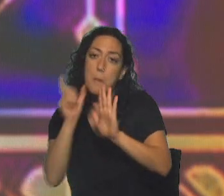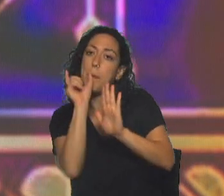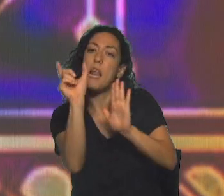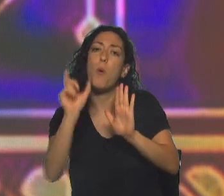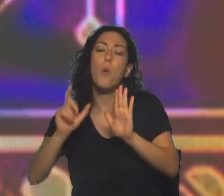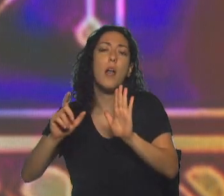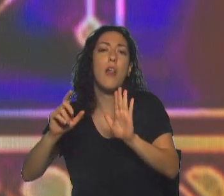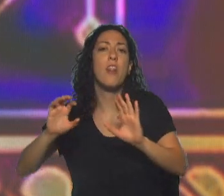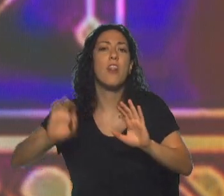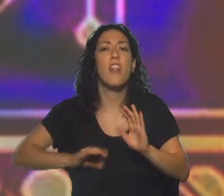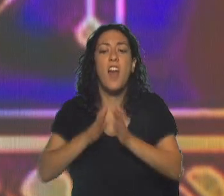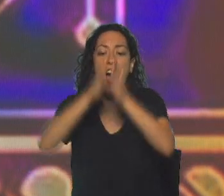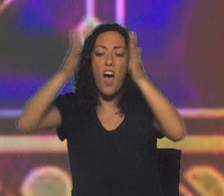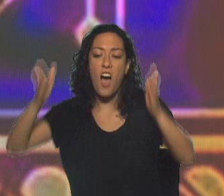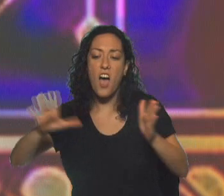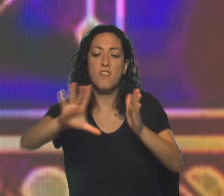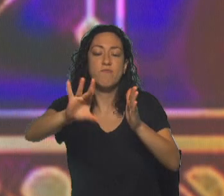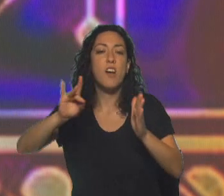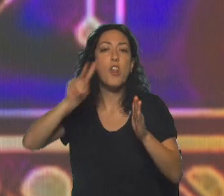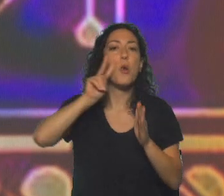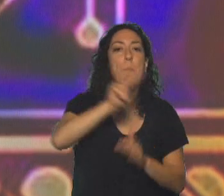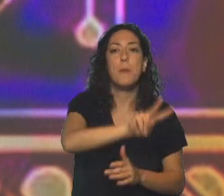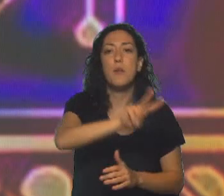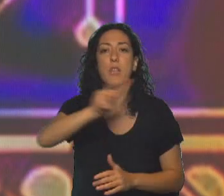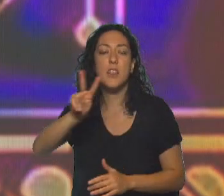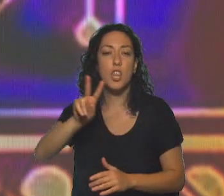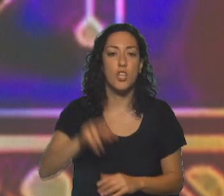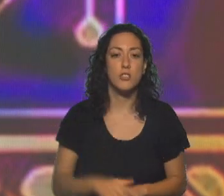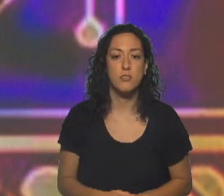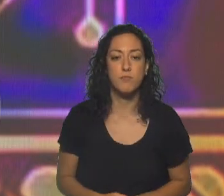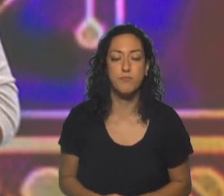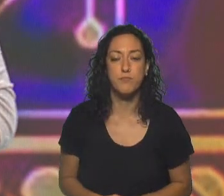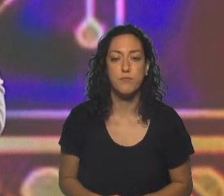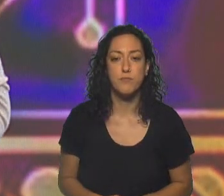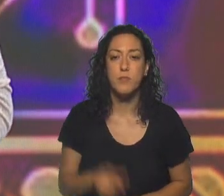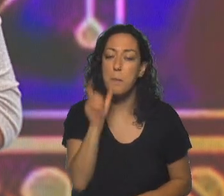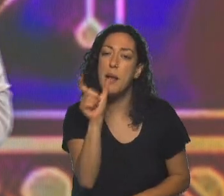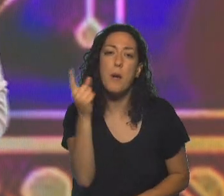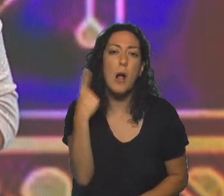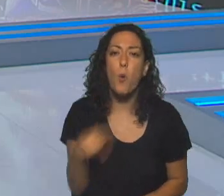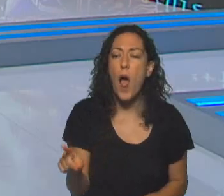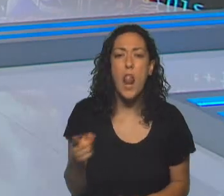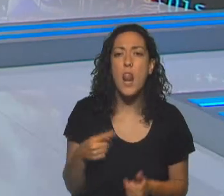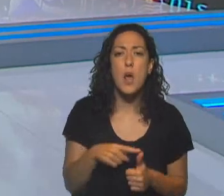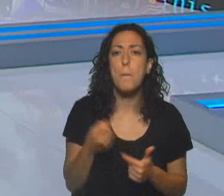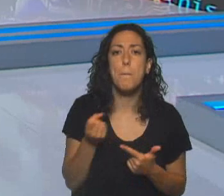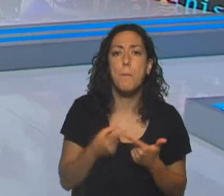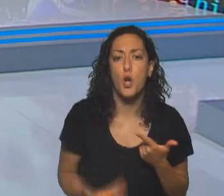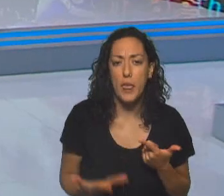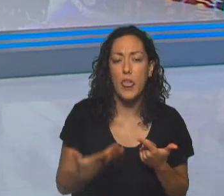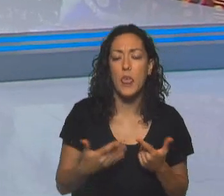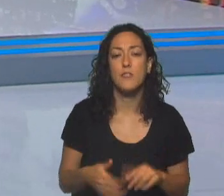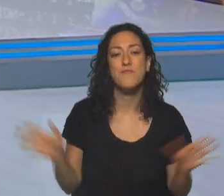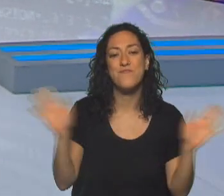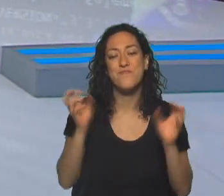año, es decir, la palabra del 2022. ¿Cuál es esa palabra y por qué? Irina Sternig, ¿cómo estás? Buenas noches. Hola, buenas